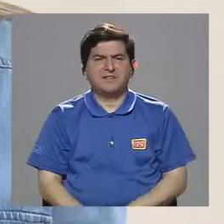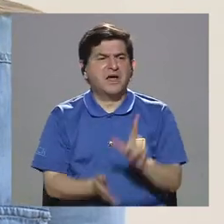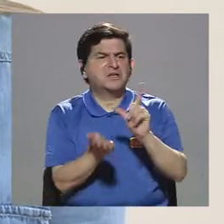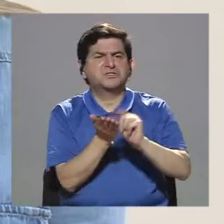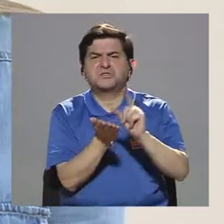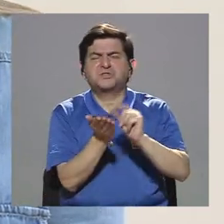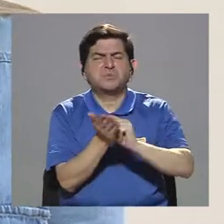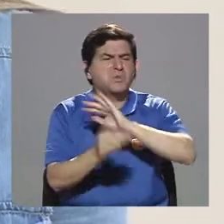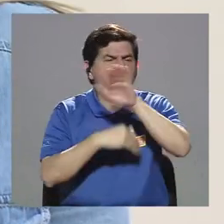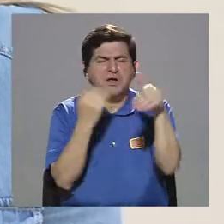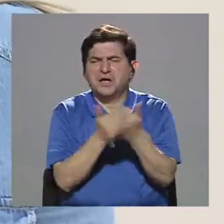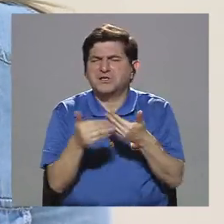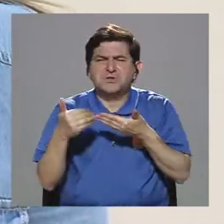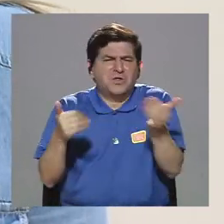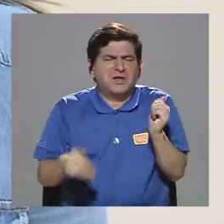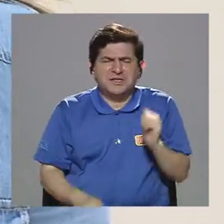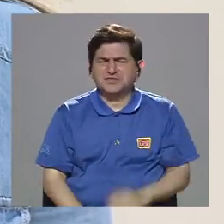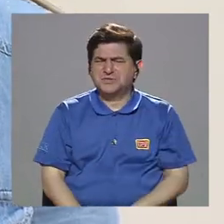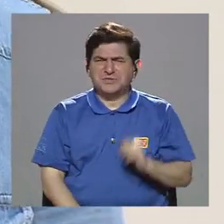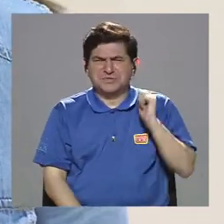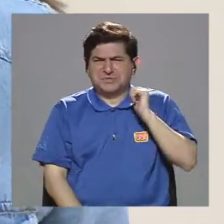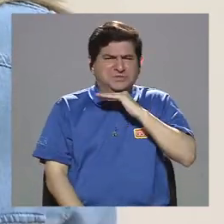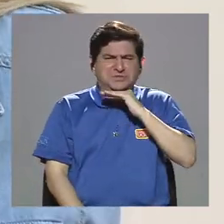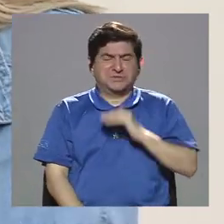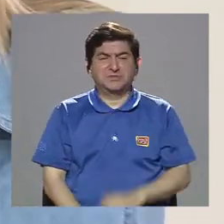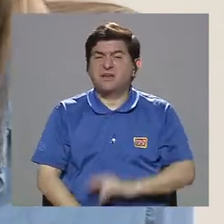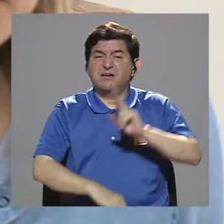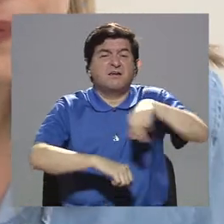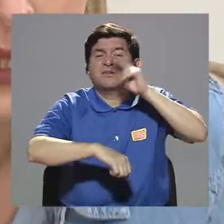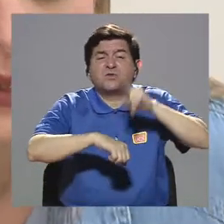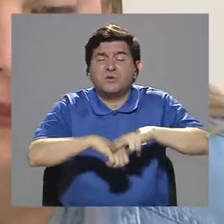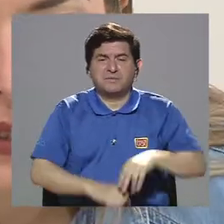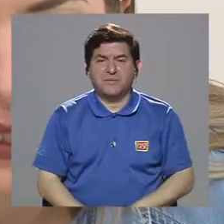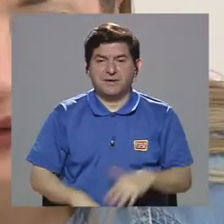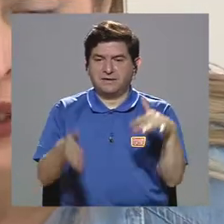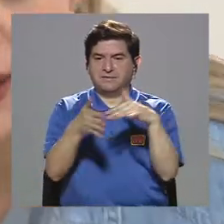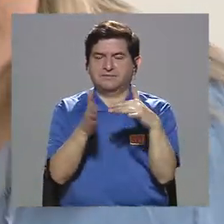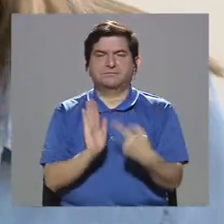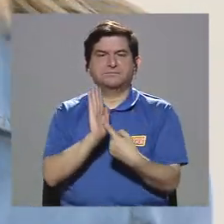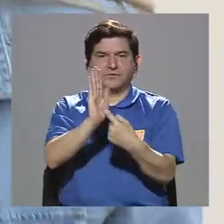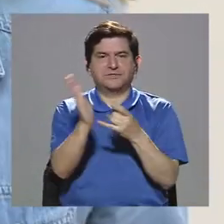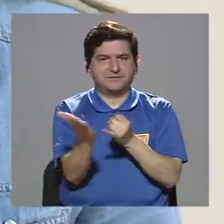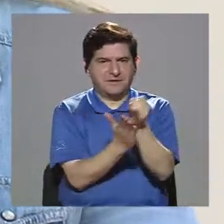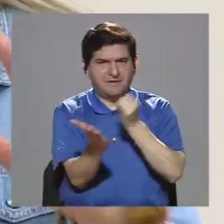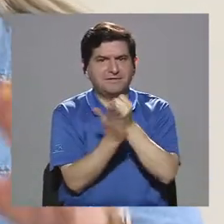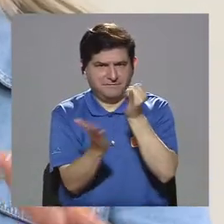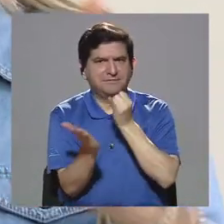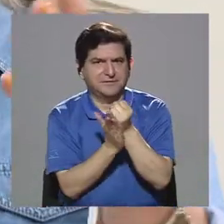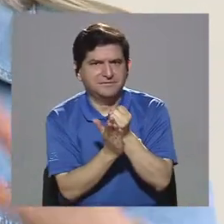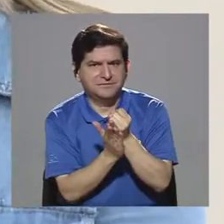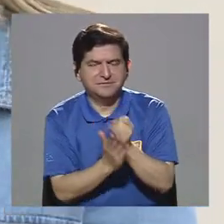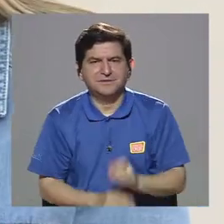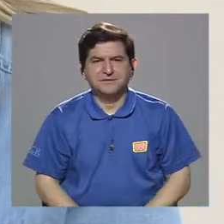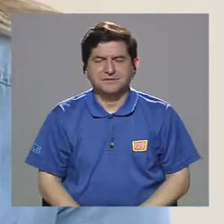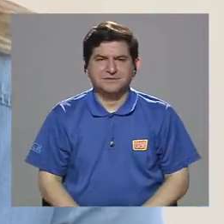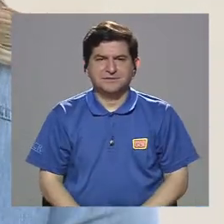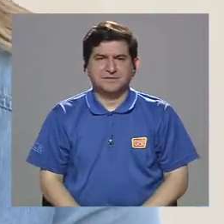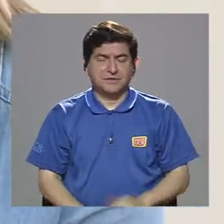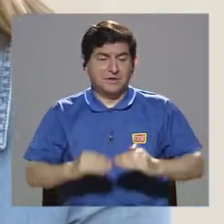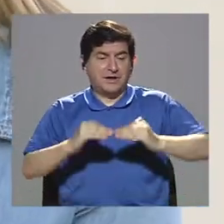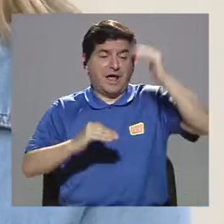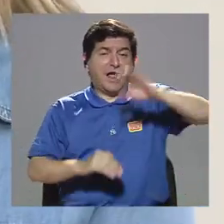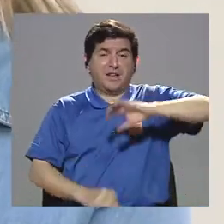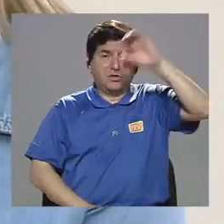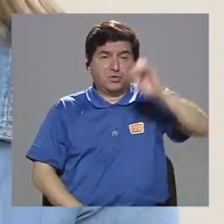y yo veo eso como una conducta normal. Y los estudios dicen, las investigaciones dicen, que el alto porcentaje del